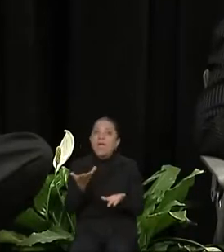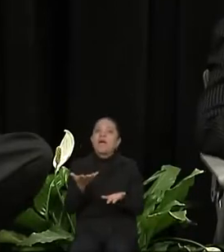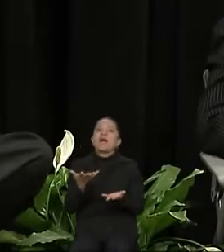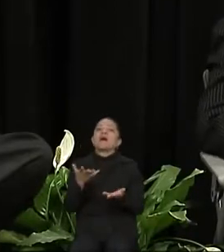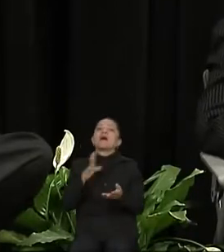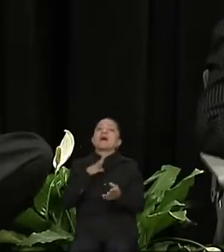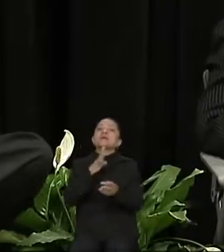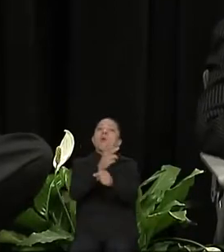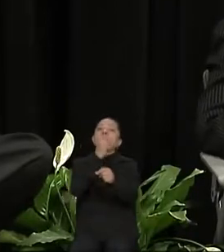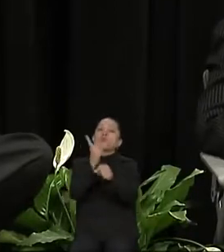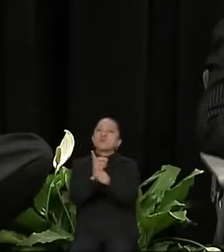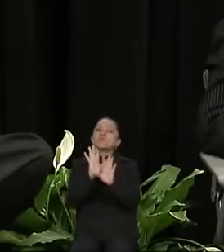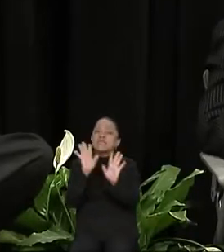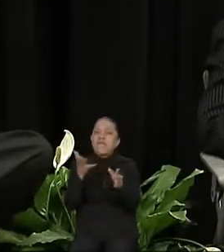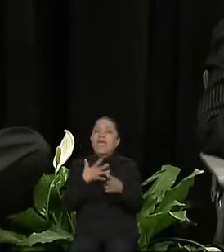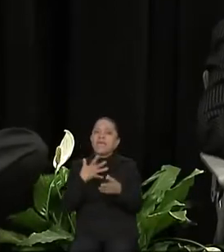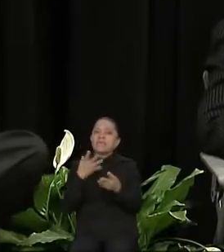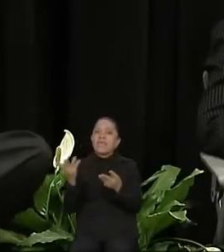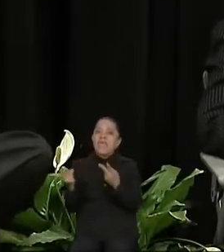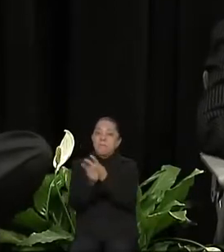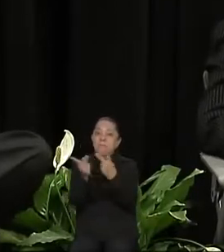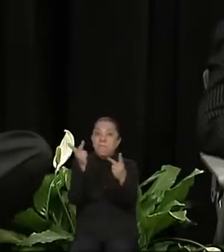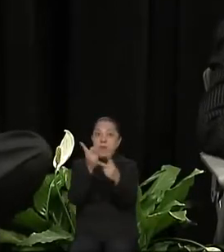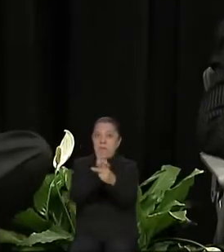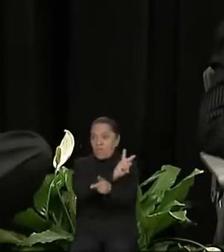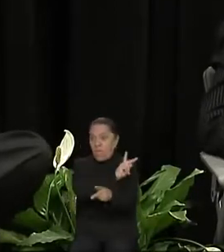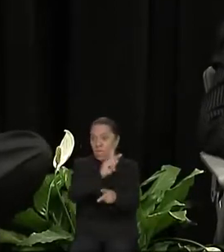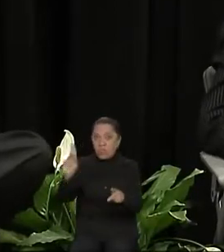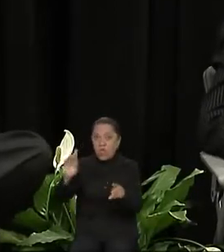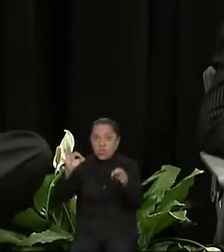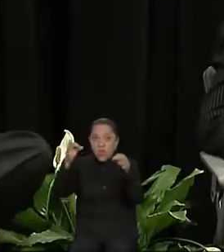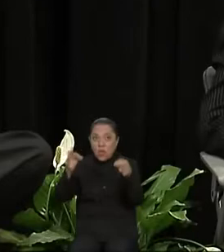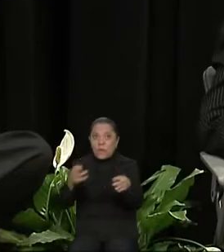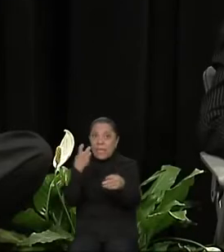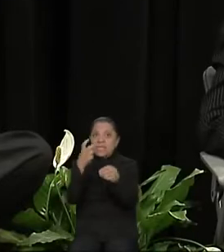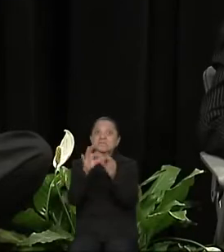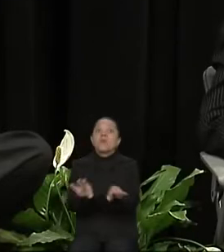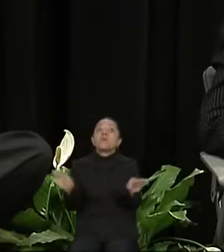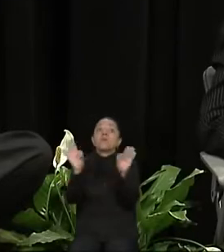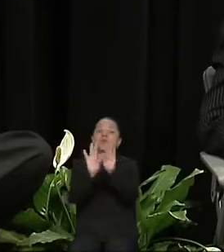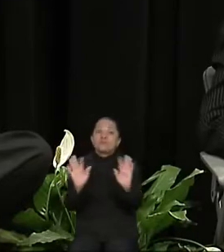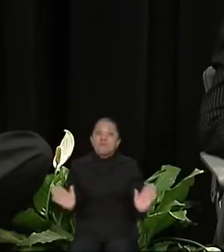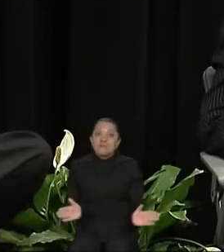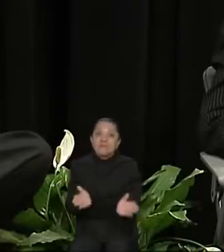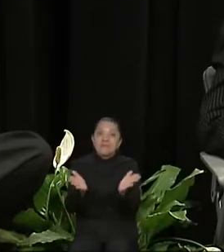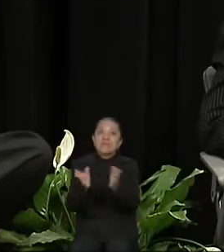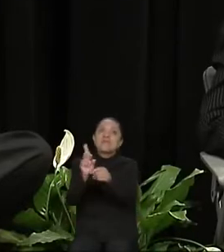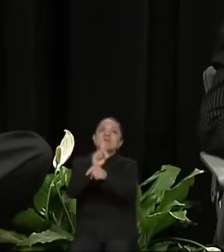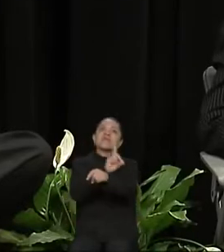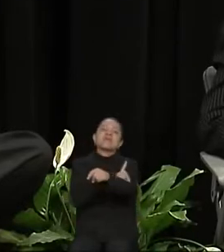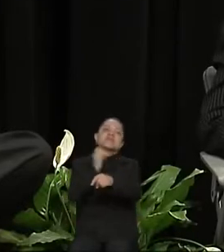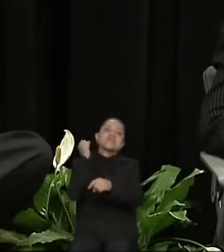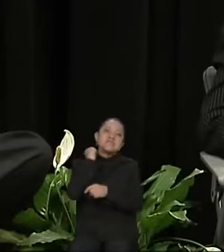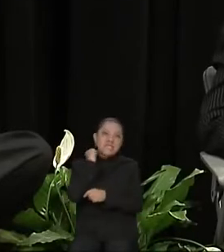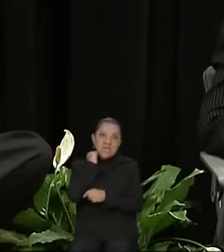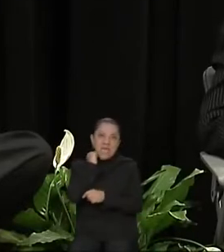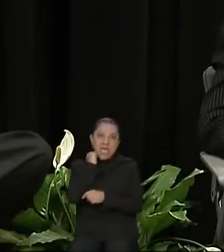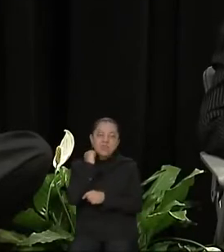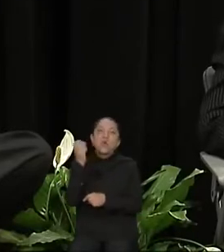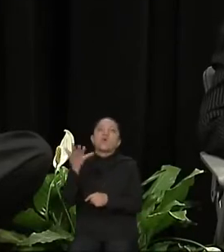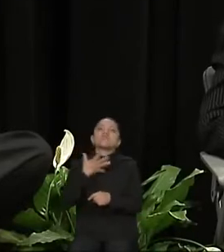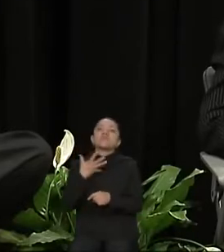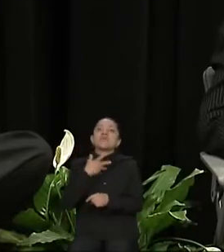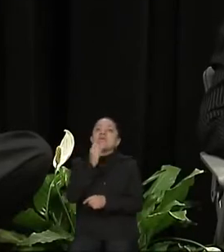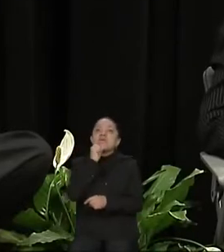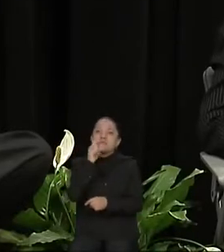bachillerato en toda la población, eso va a ser muy importante impulsarlo desde el Senado de la República. El que se tenga también una gestión